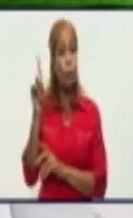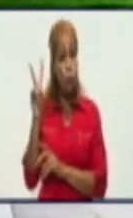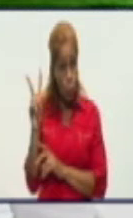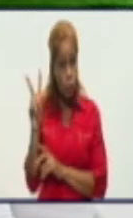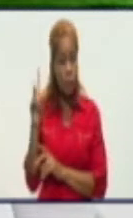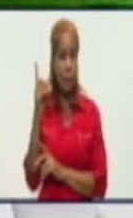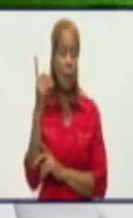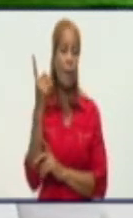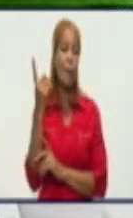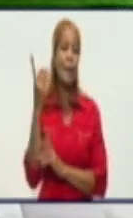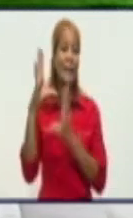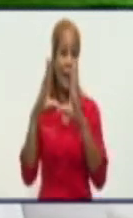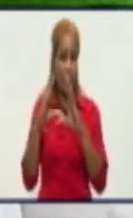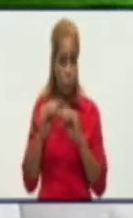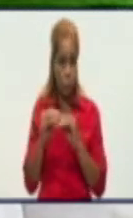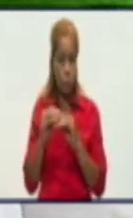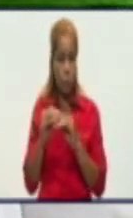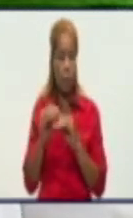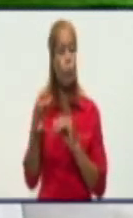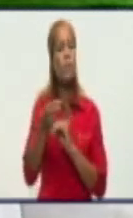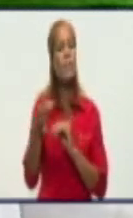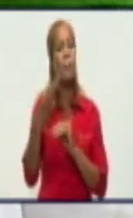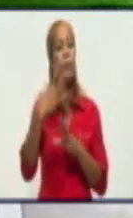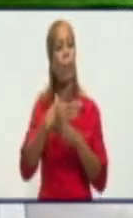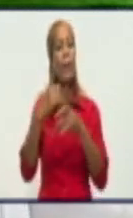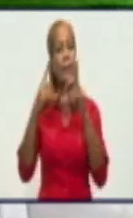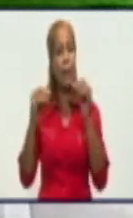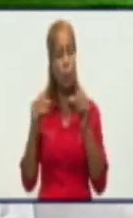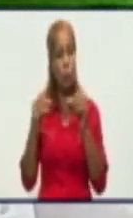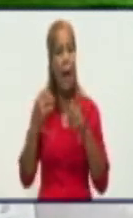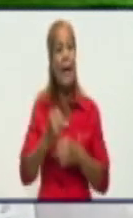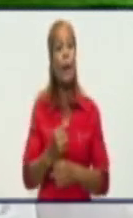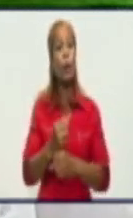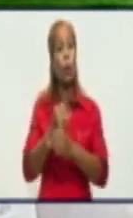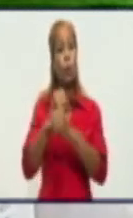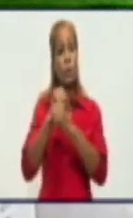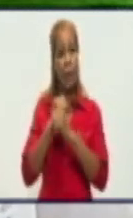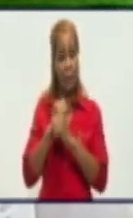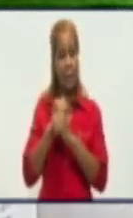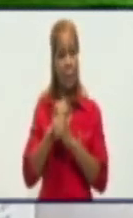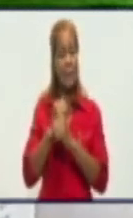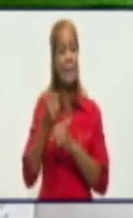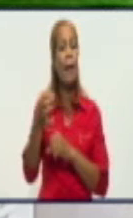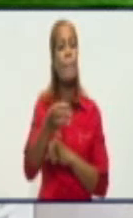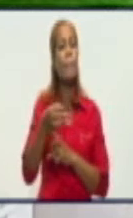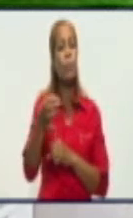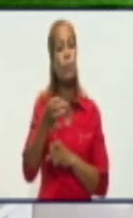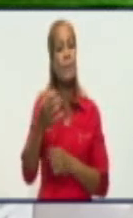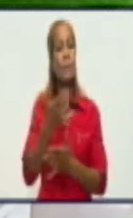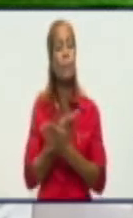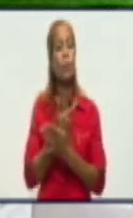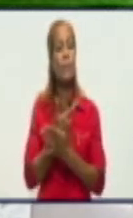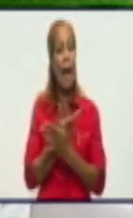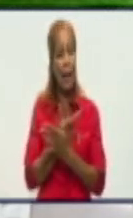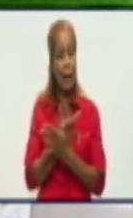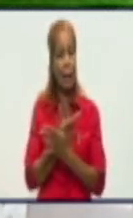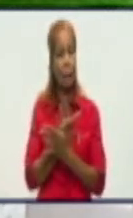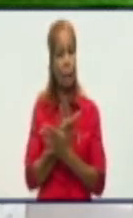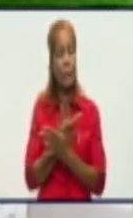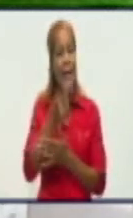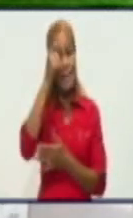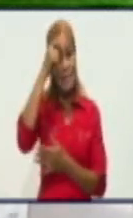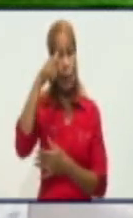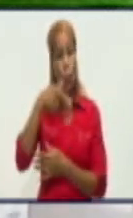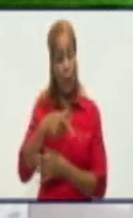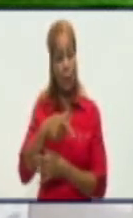lo comprende Medialuna, Municipio Medialuna, Circuito Rosa de Bayamesa, Municipio Llara, Palmarón en Jiguaní, la